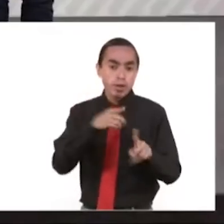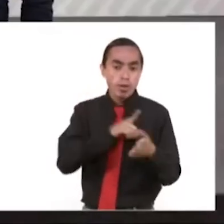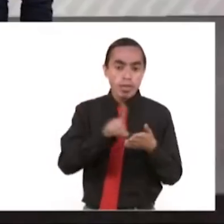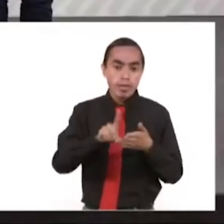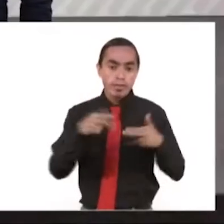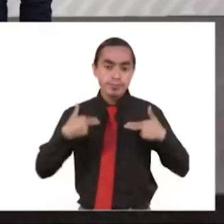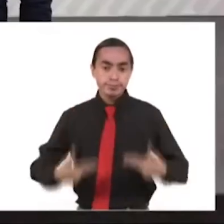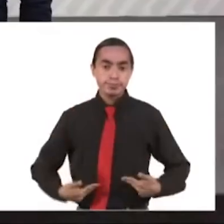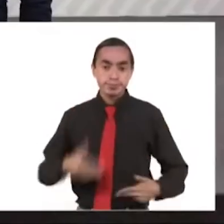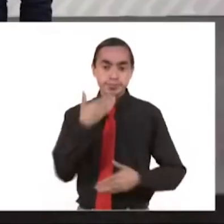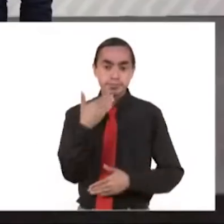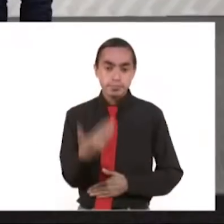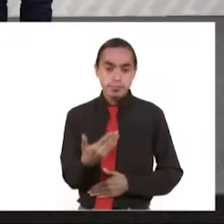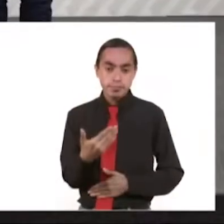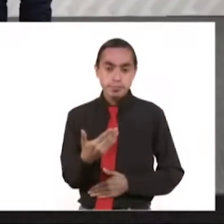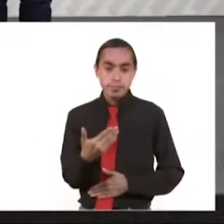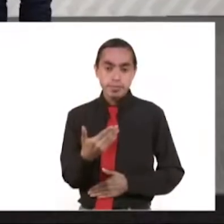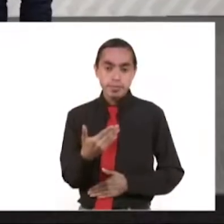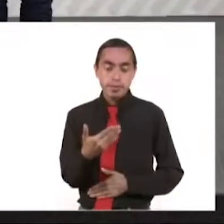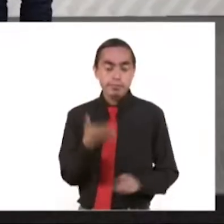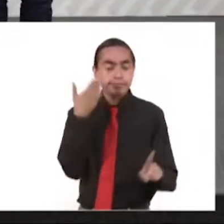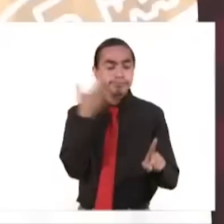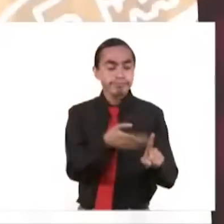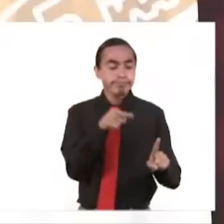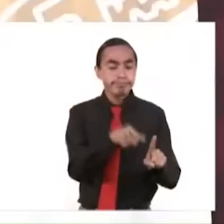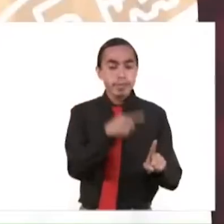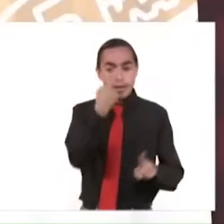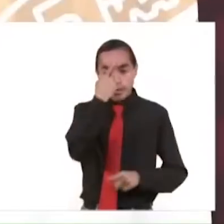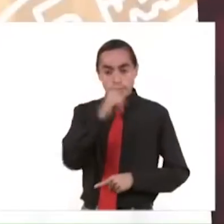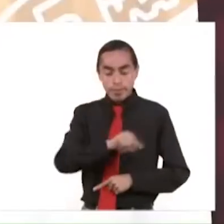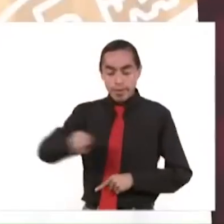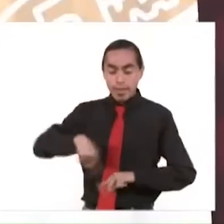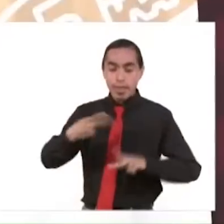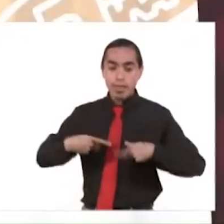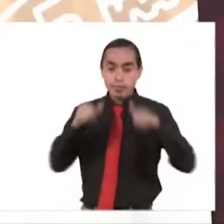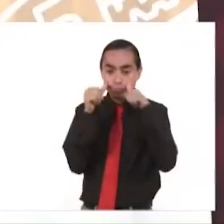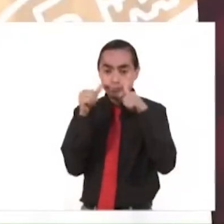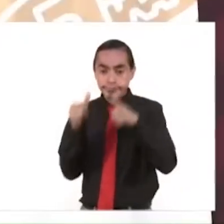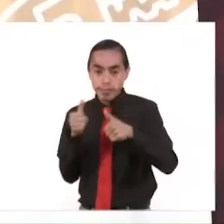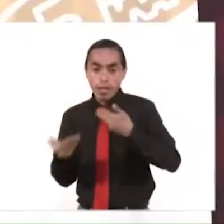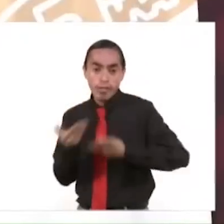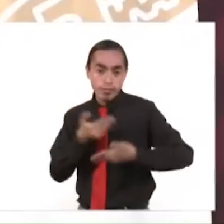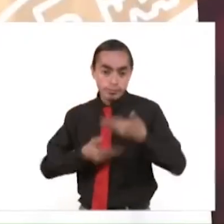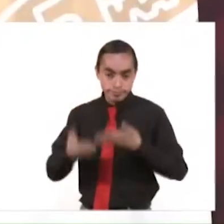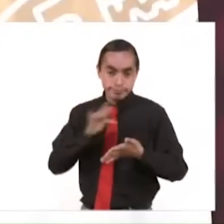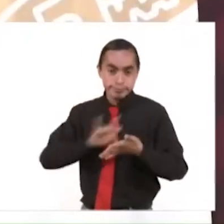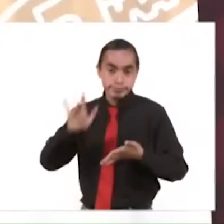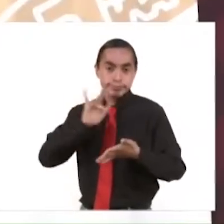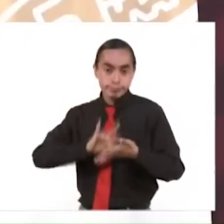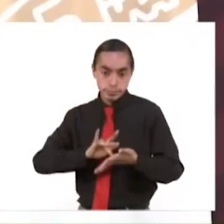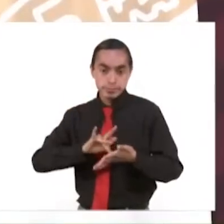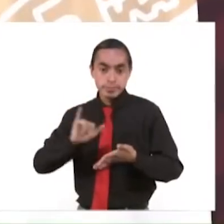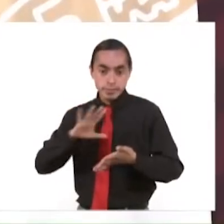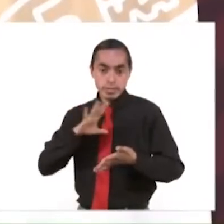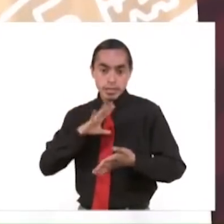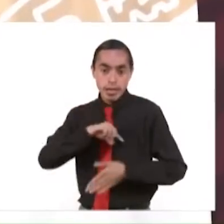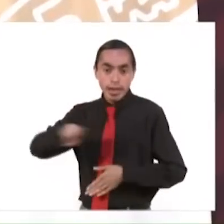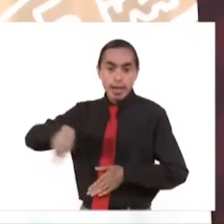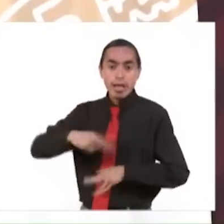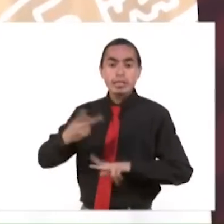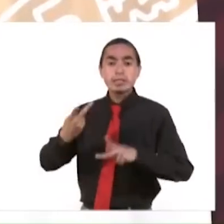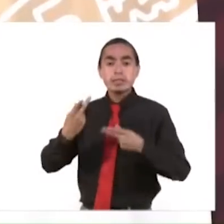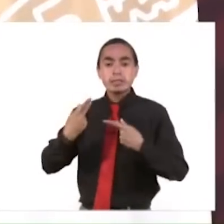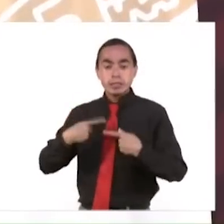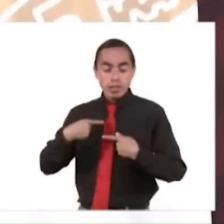mesa directiva, notificará el nombramiento al sustituto y le citará para que rinda protesta ante el Pleno. También en